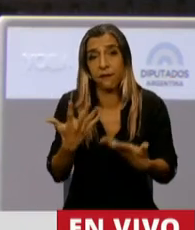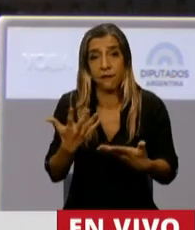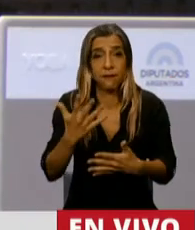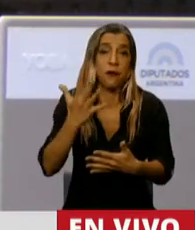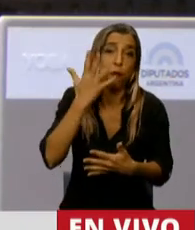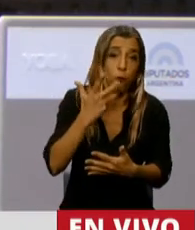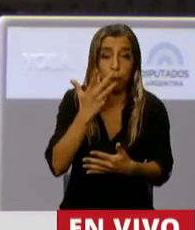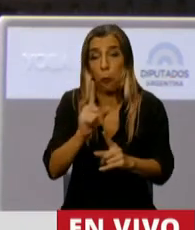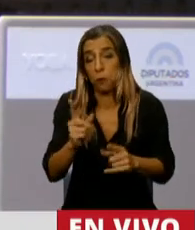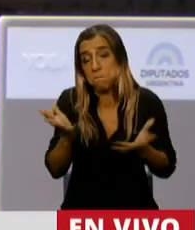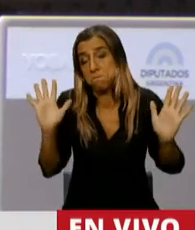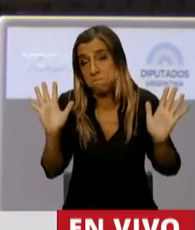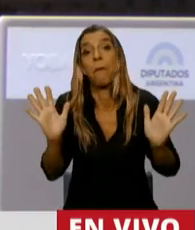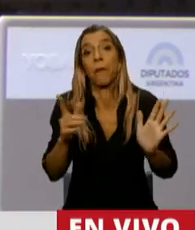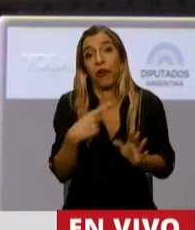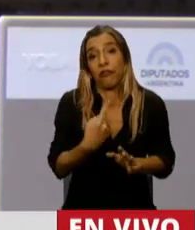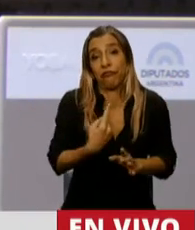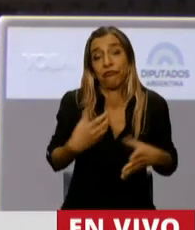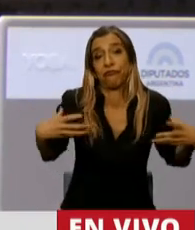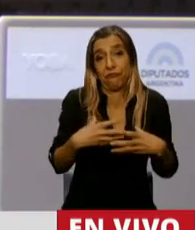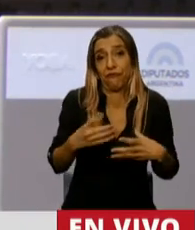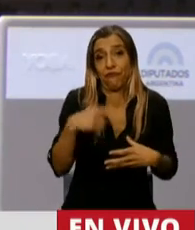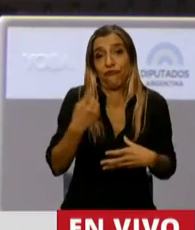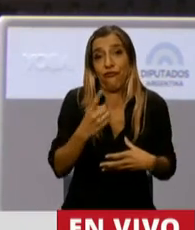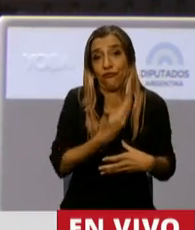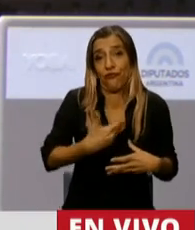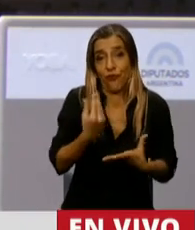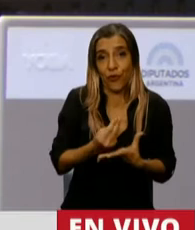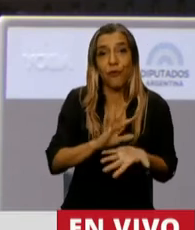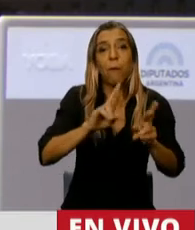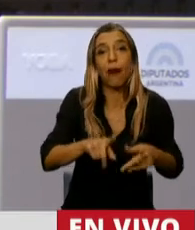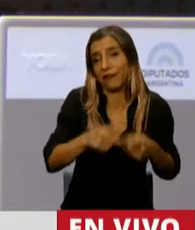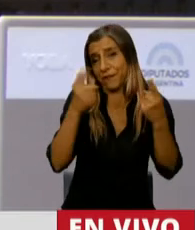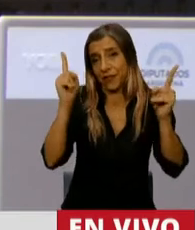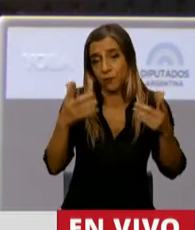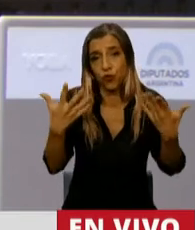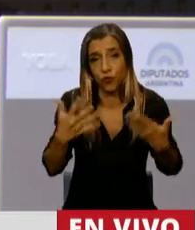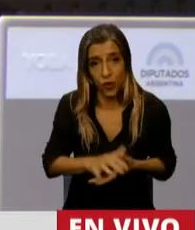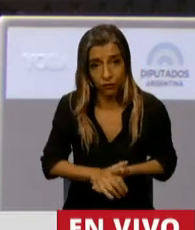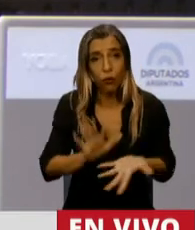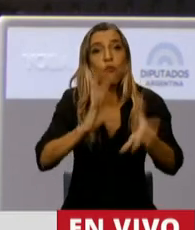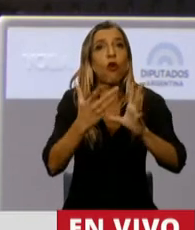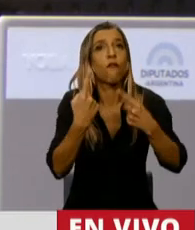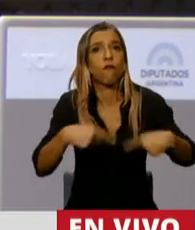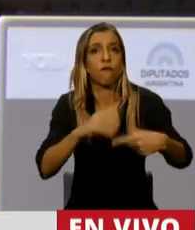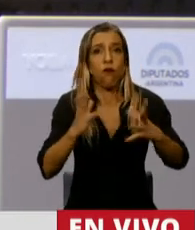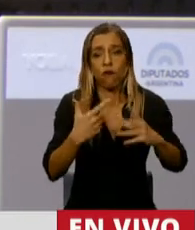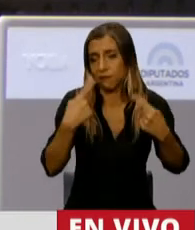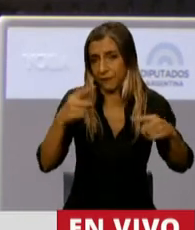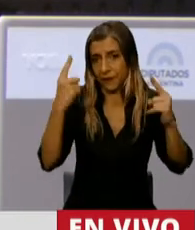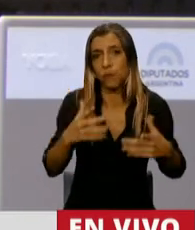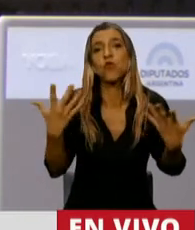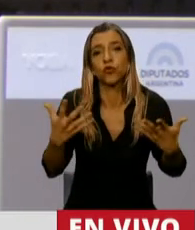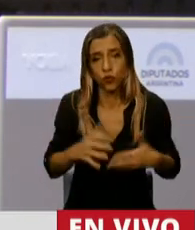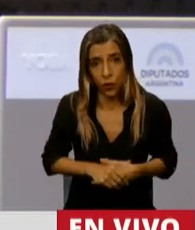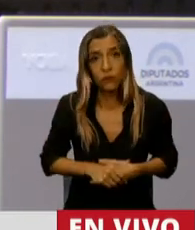pero somos otro gobierno. Y por supuesto marcamos claramente en eso un modelo distinto. Y ese modelo distinto se sustenta con